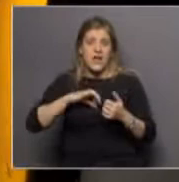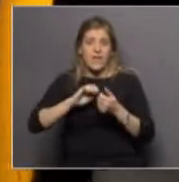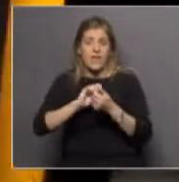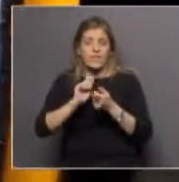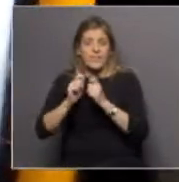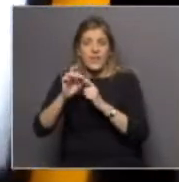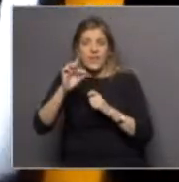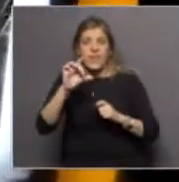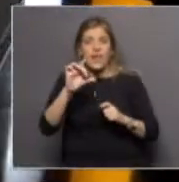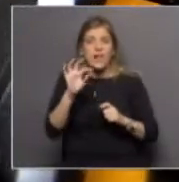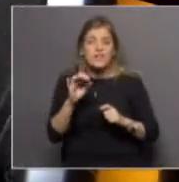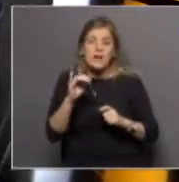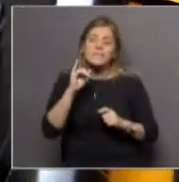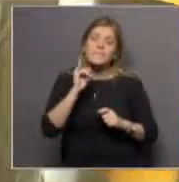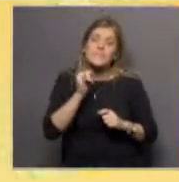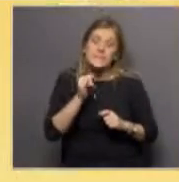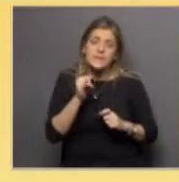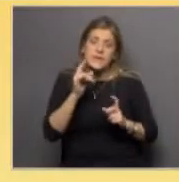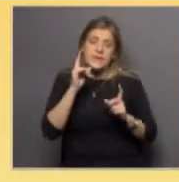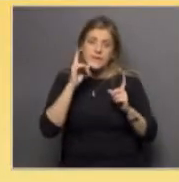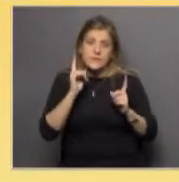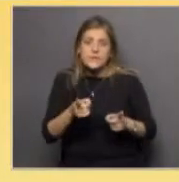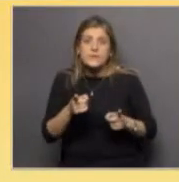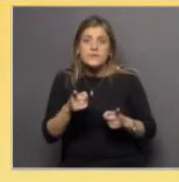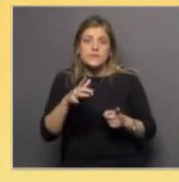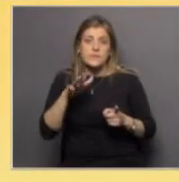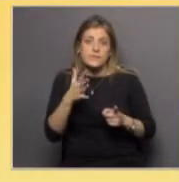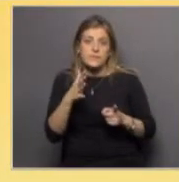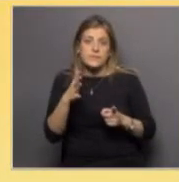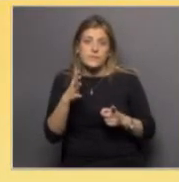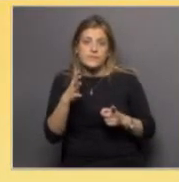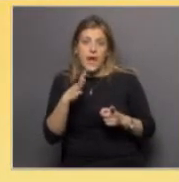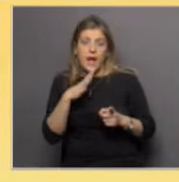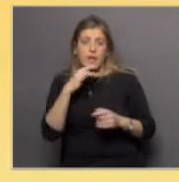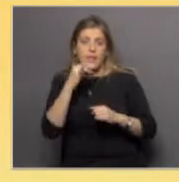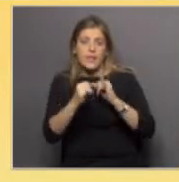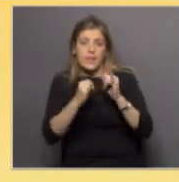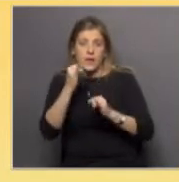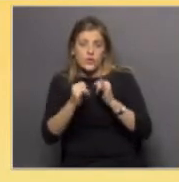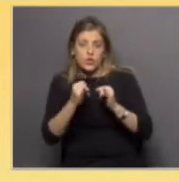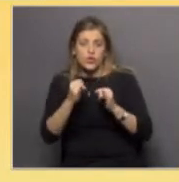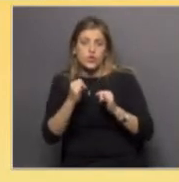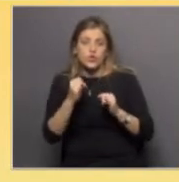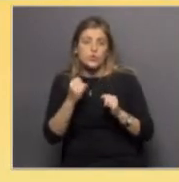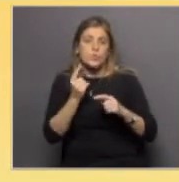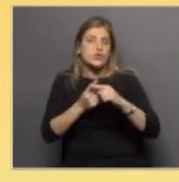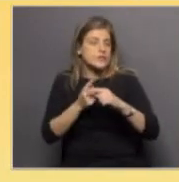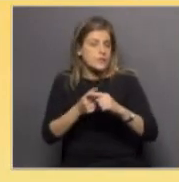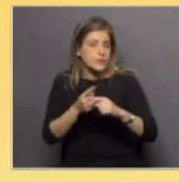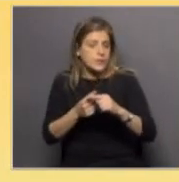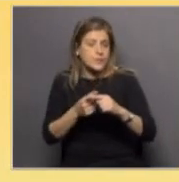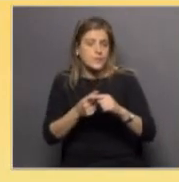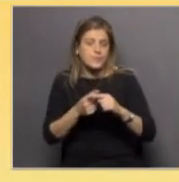es de todos modos parecen hay datos alentadores en relación a esto por un lado